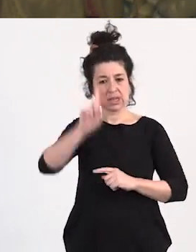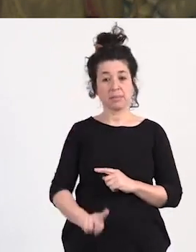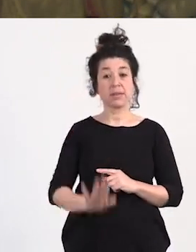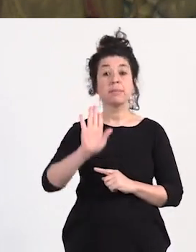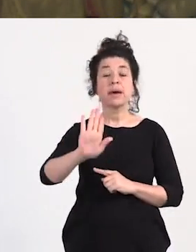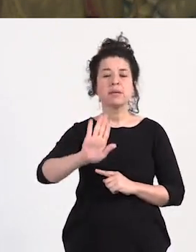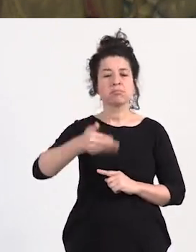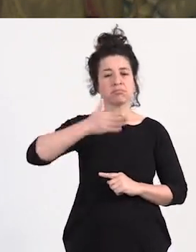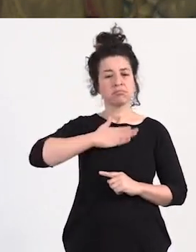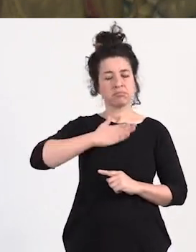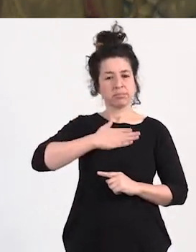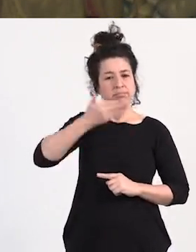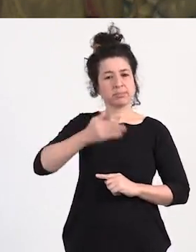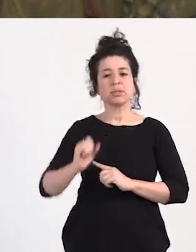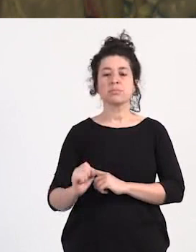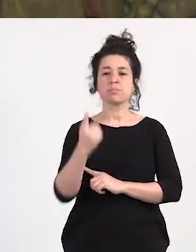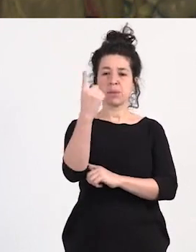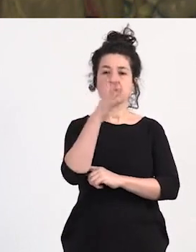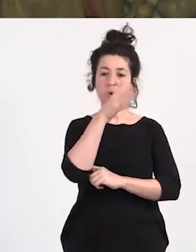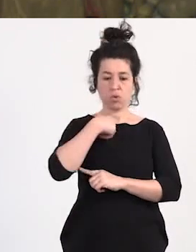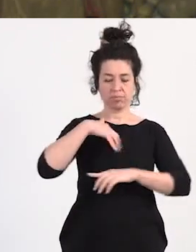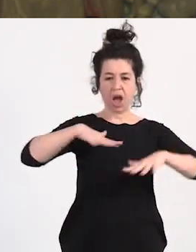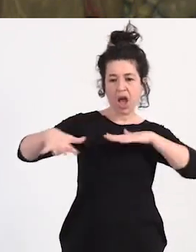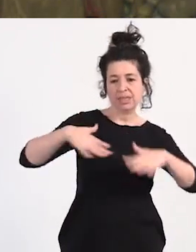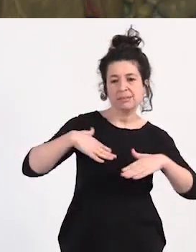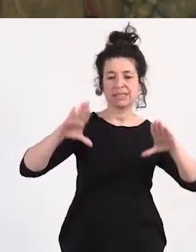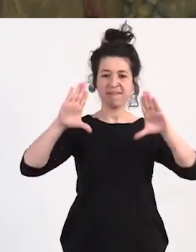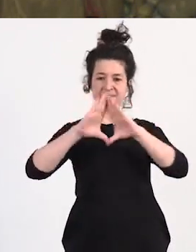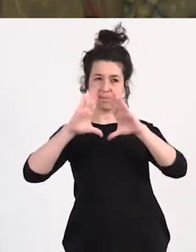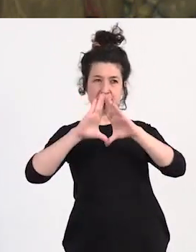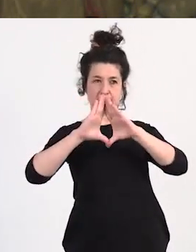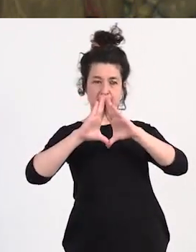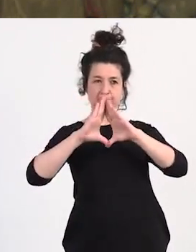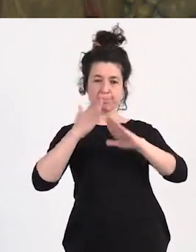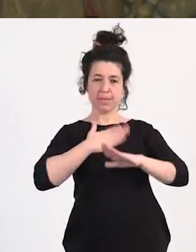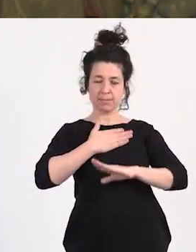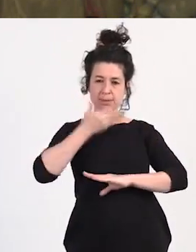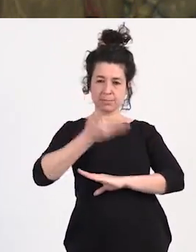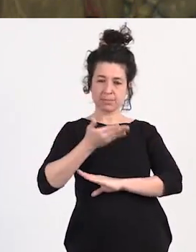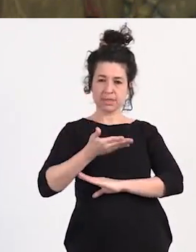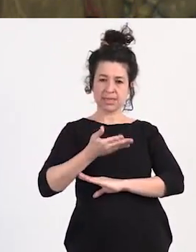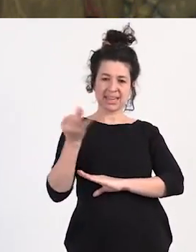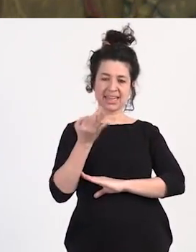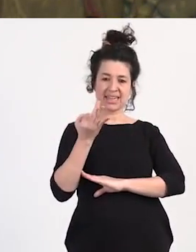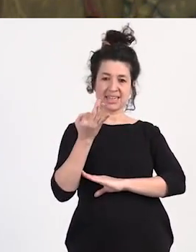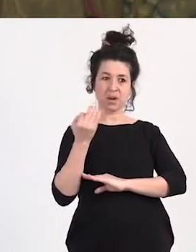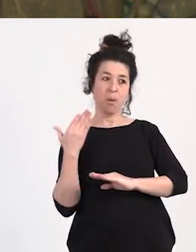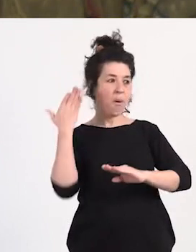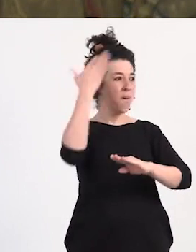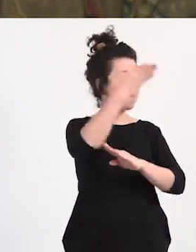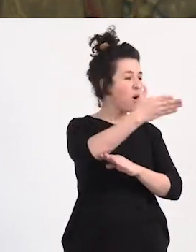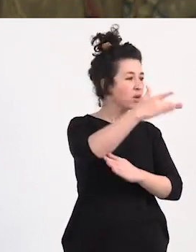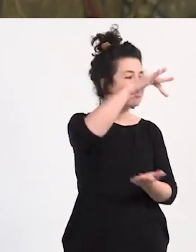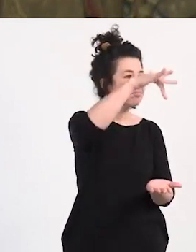importante para mí como activista como feminista es que cada vez que voy hay más compañeras